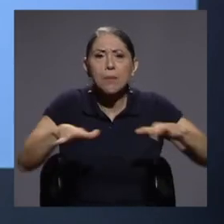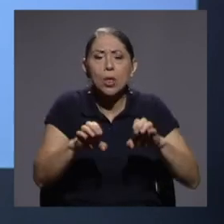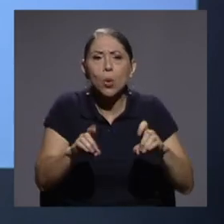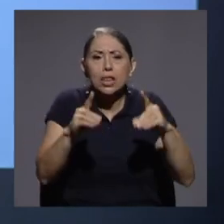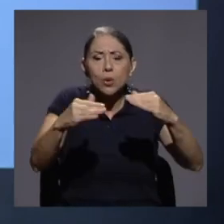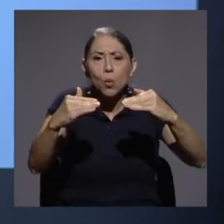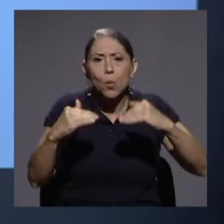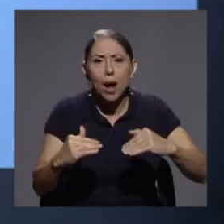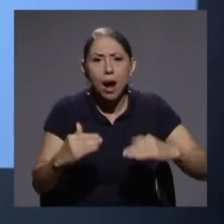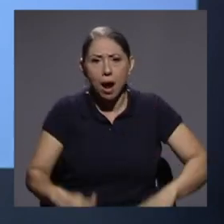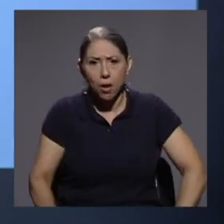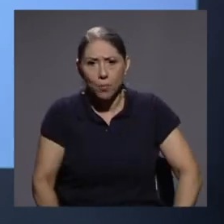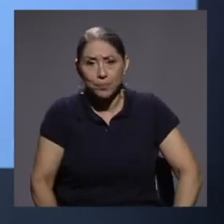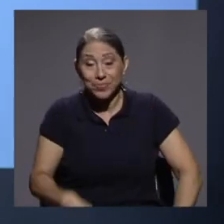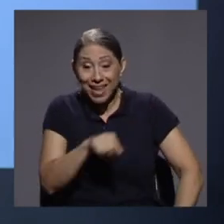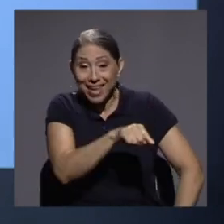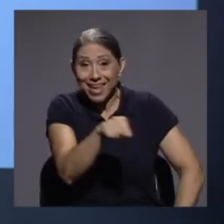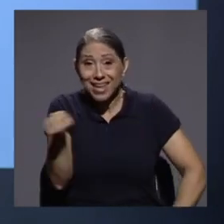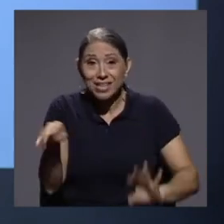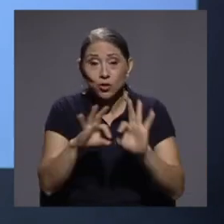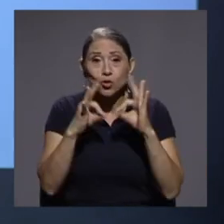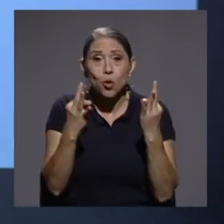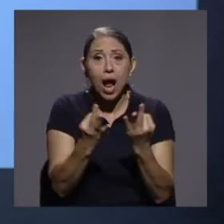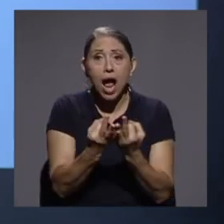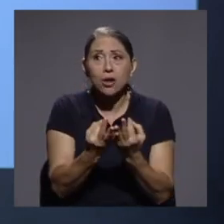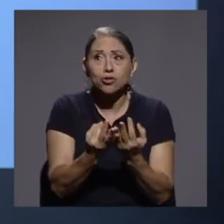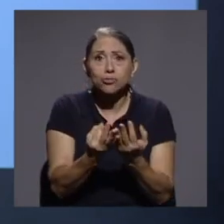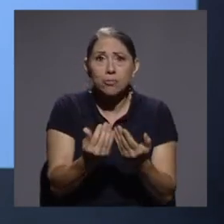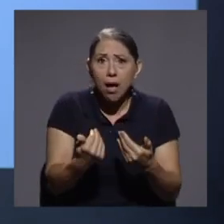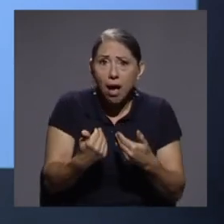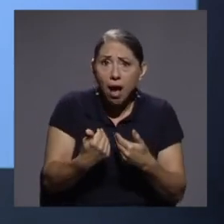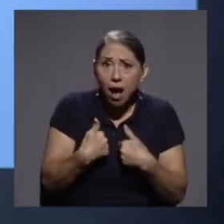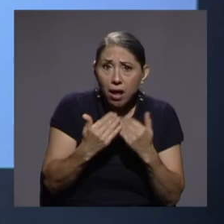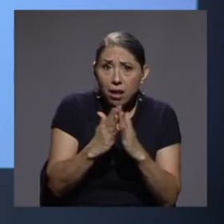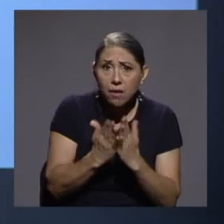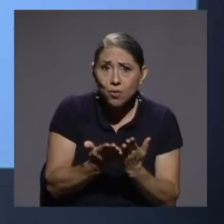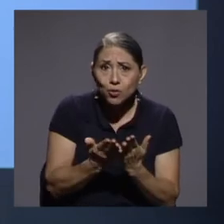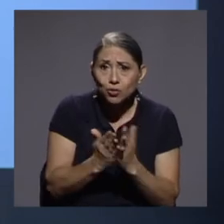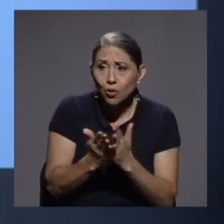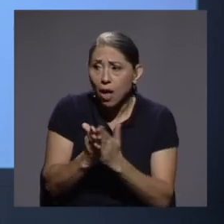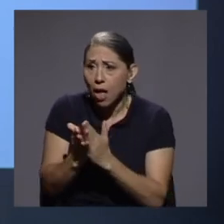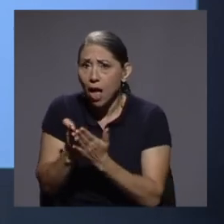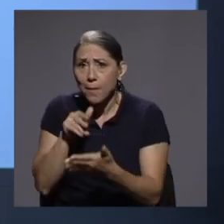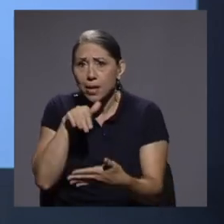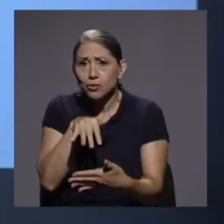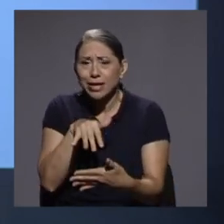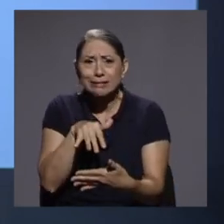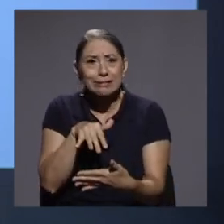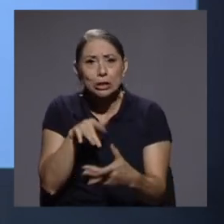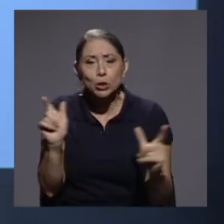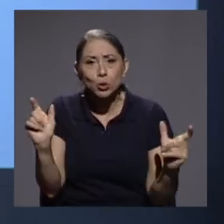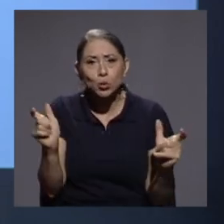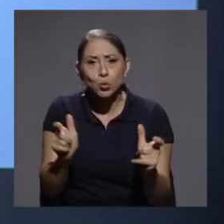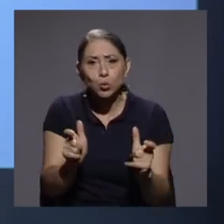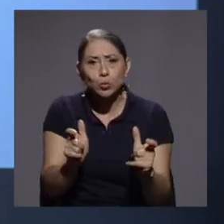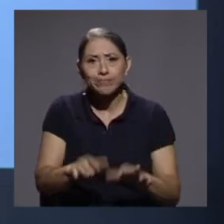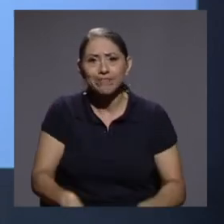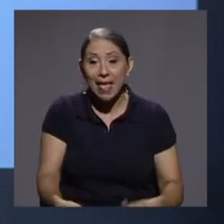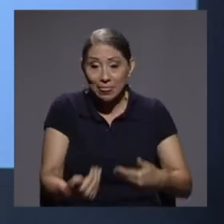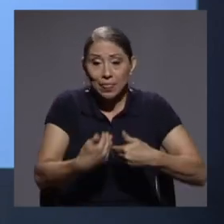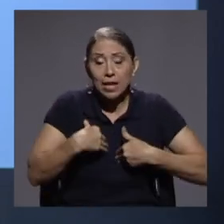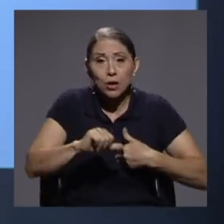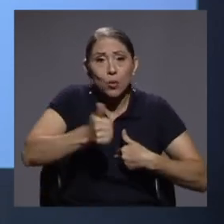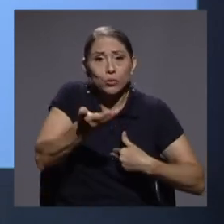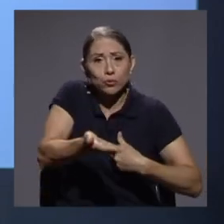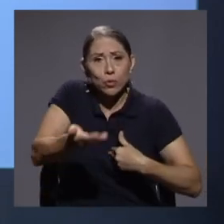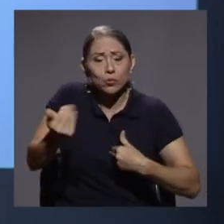estos hogares, la disponibilidad de libros es menor. La disponibilidad de otros recursos de apoyo a